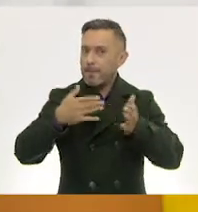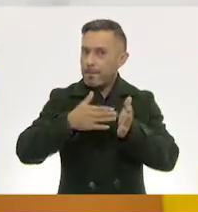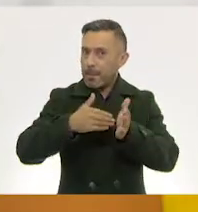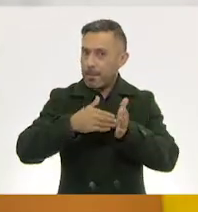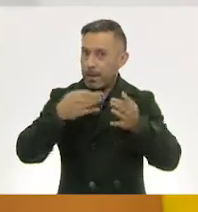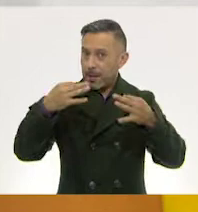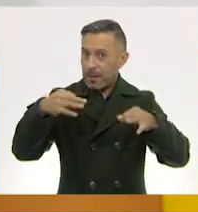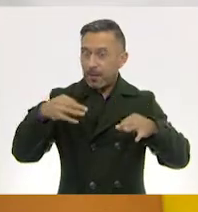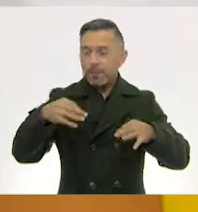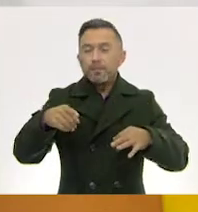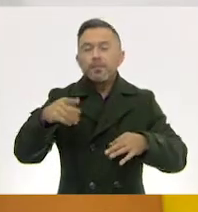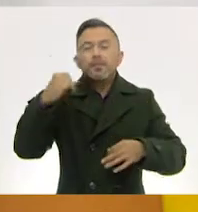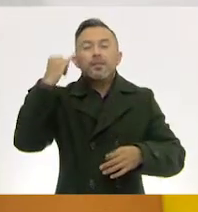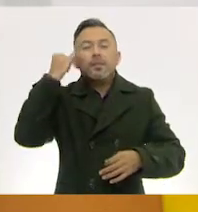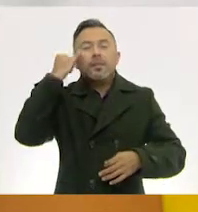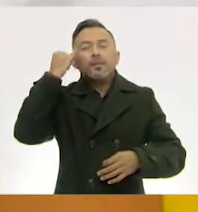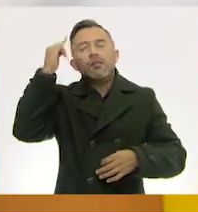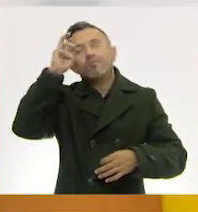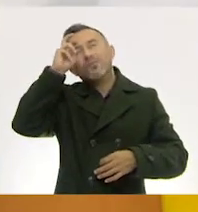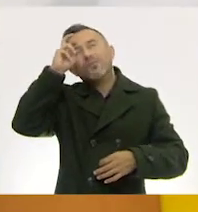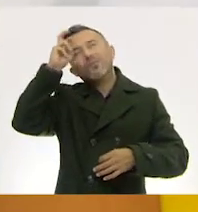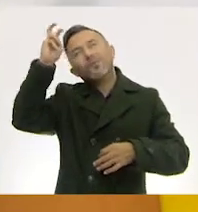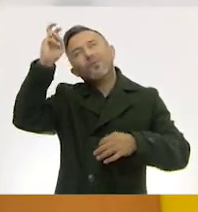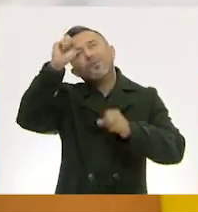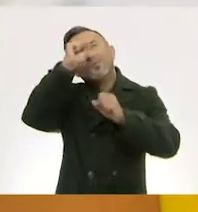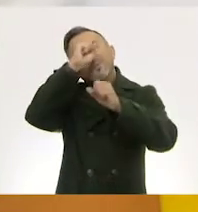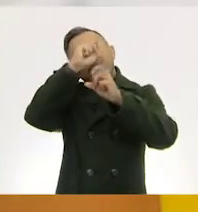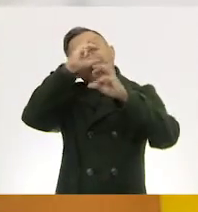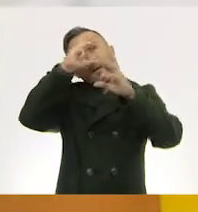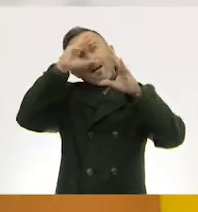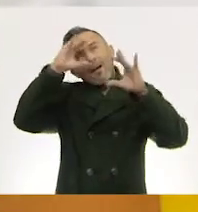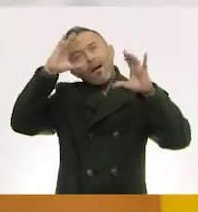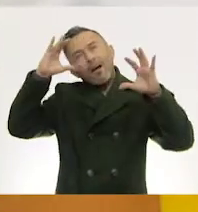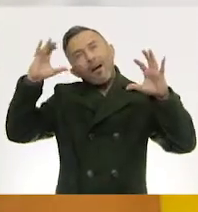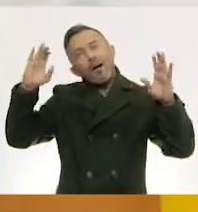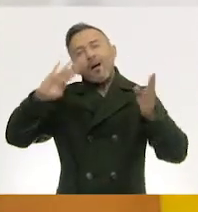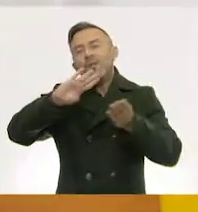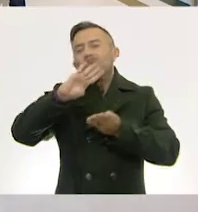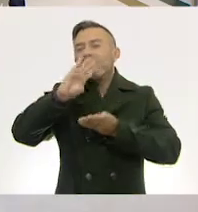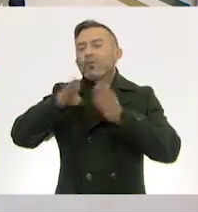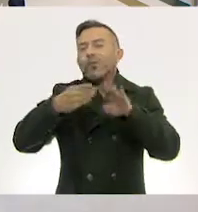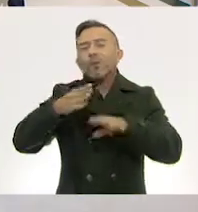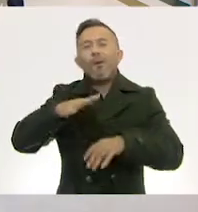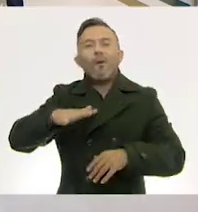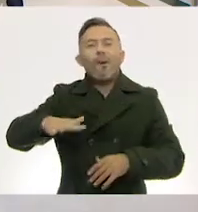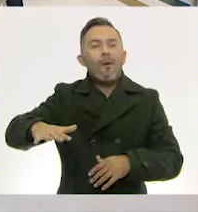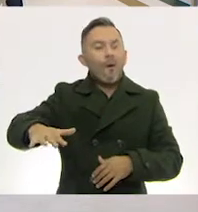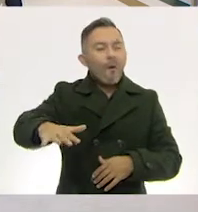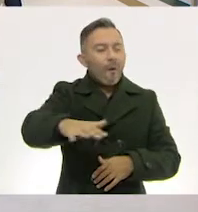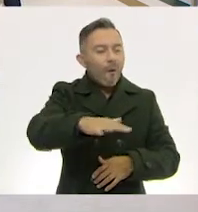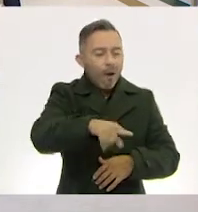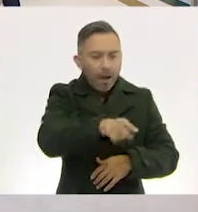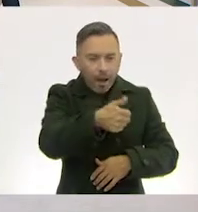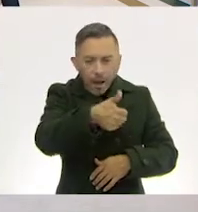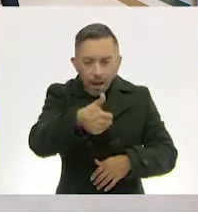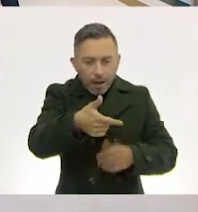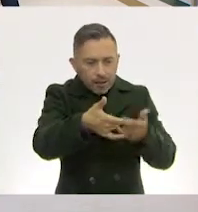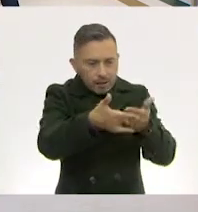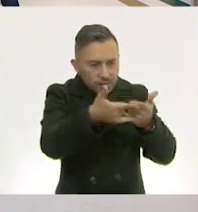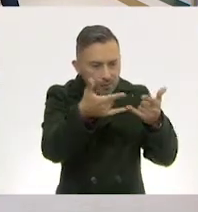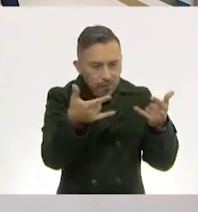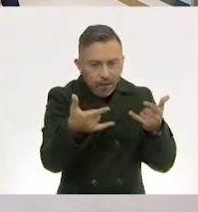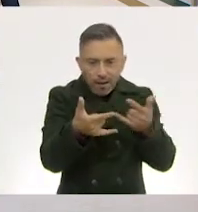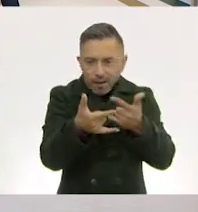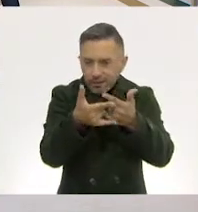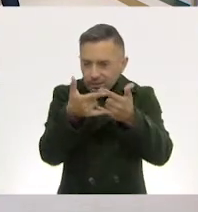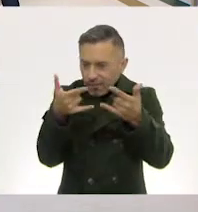Imaginemos un mundo en donde todas las cosas tienen su historia. De modo que no es de